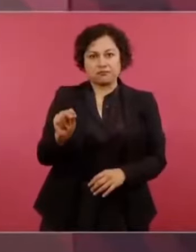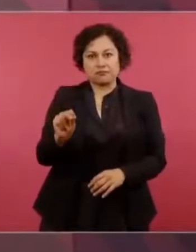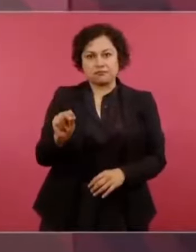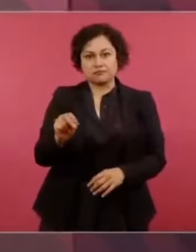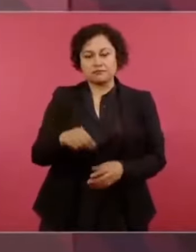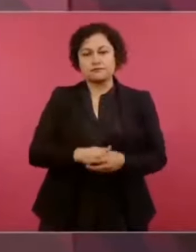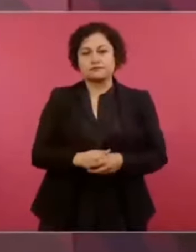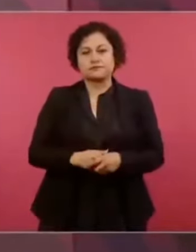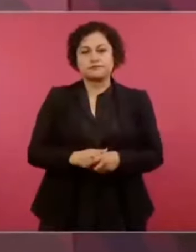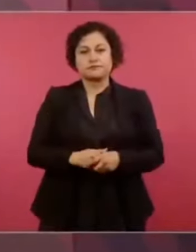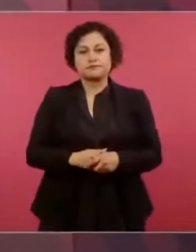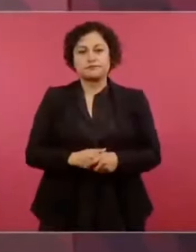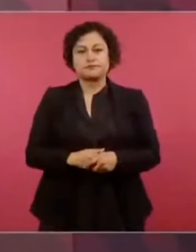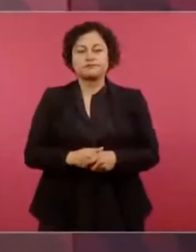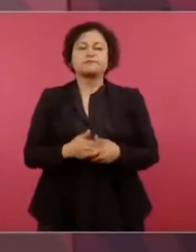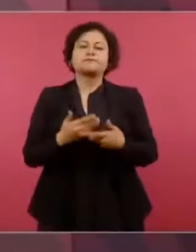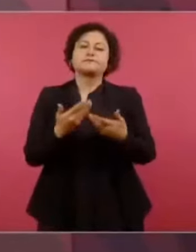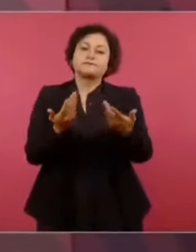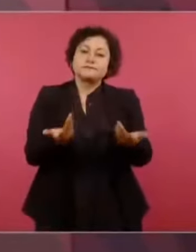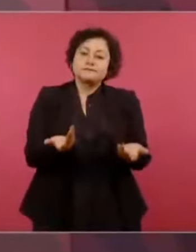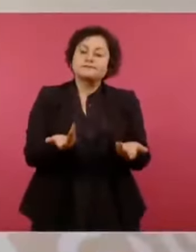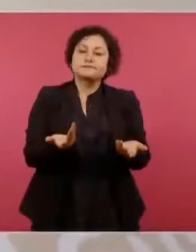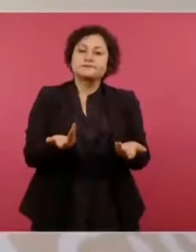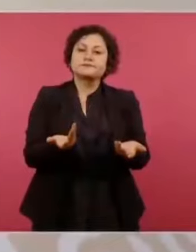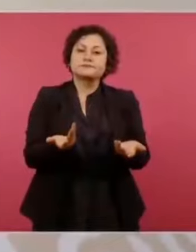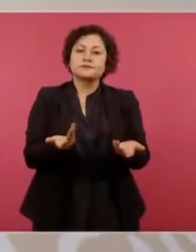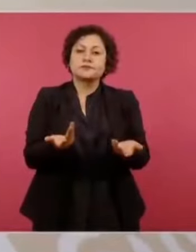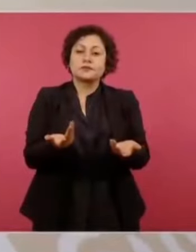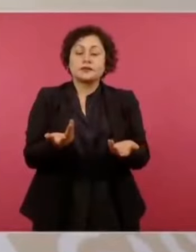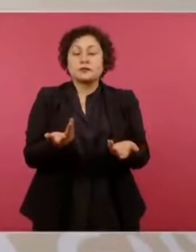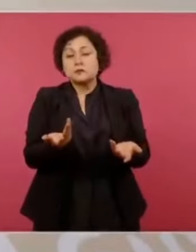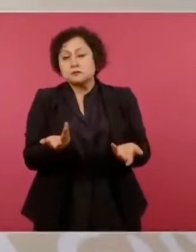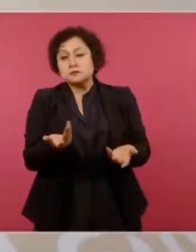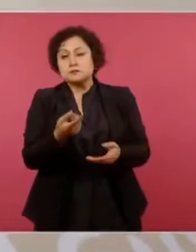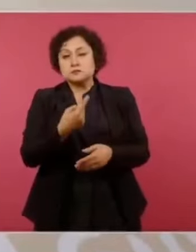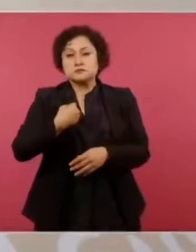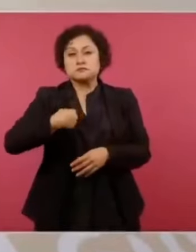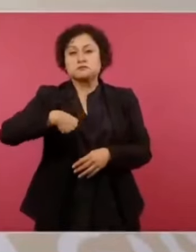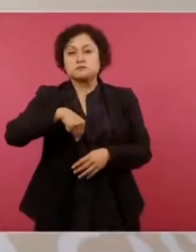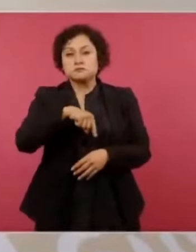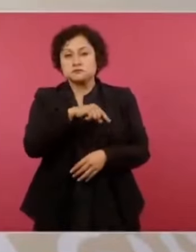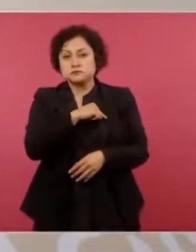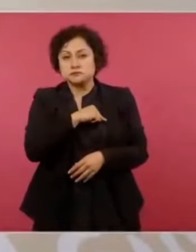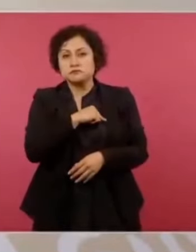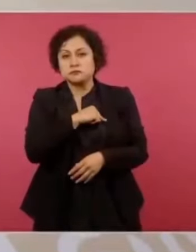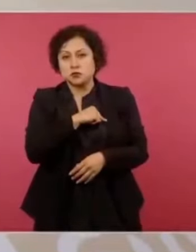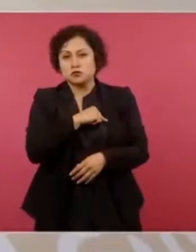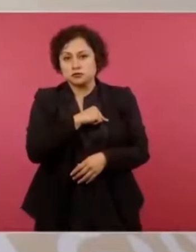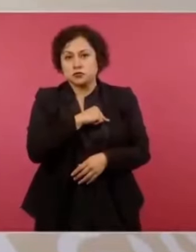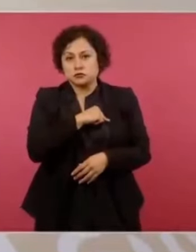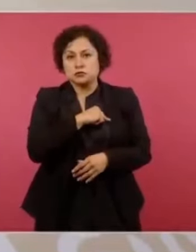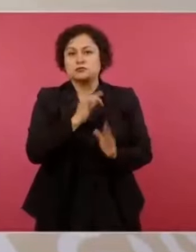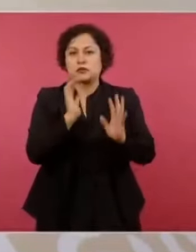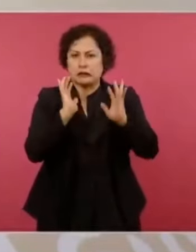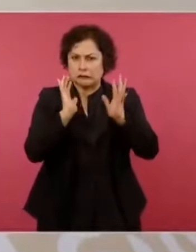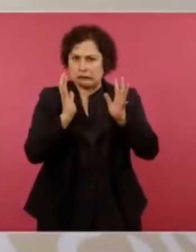Entonces, si nosotros hemos probado